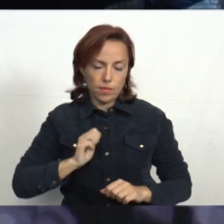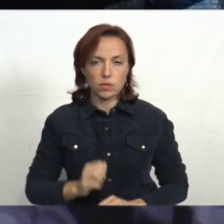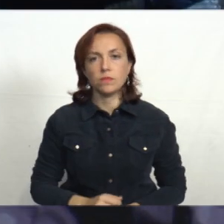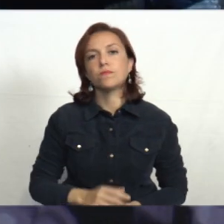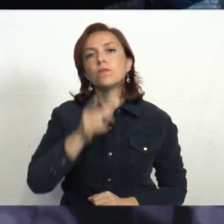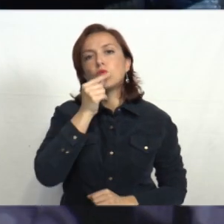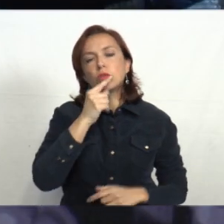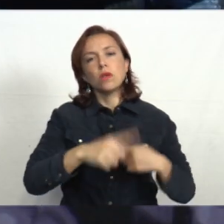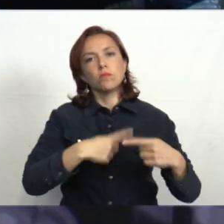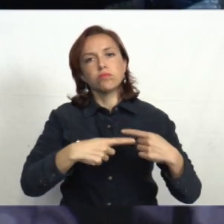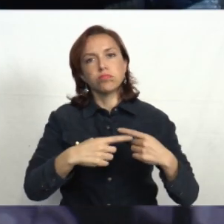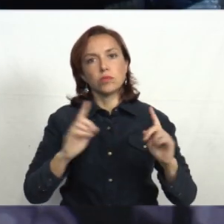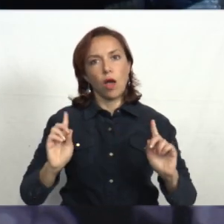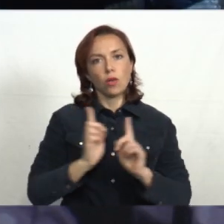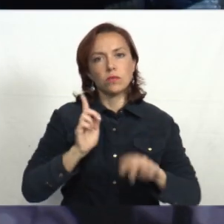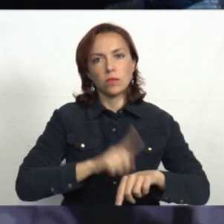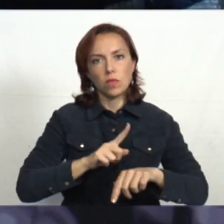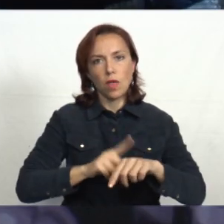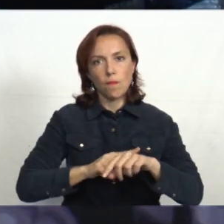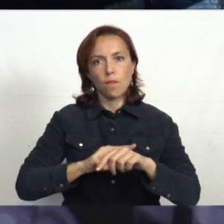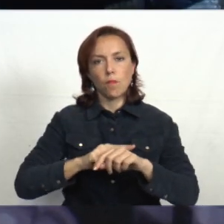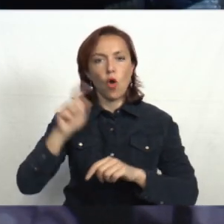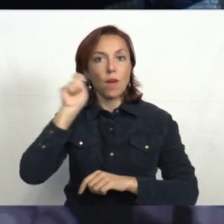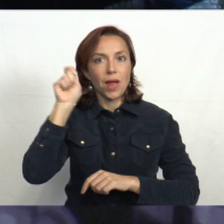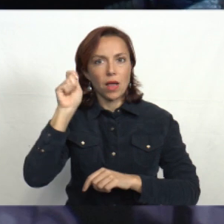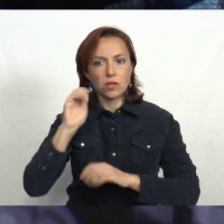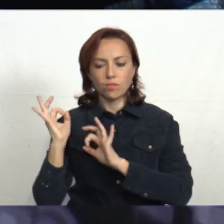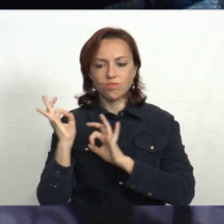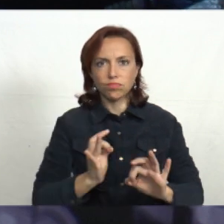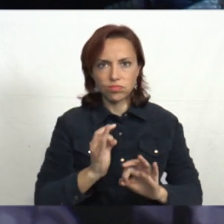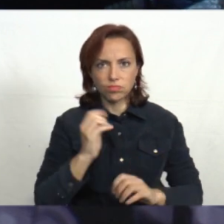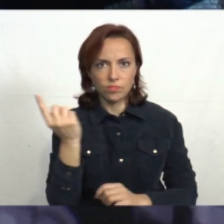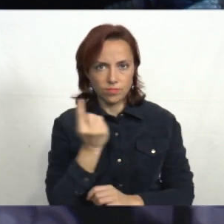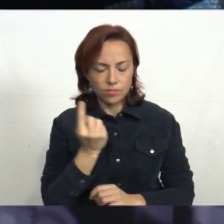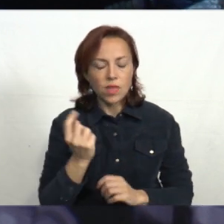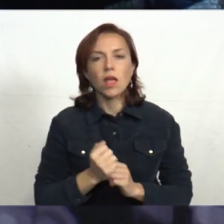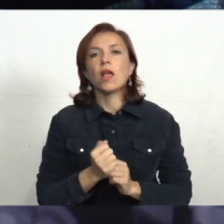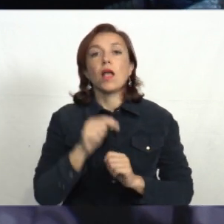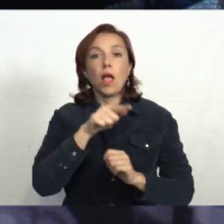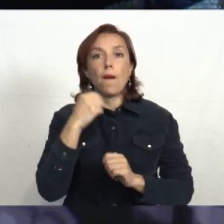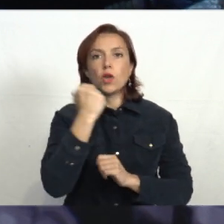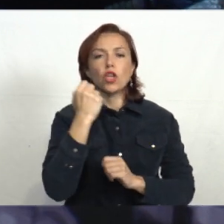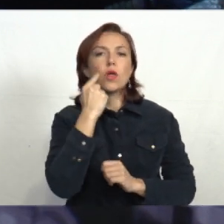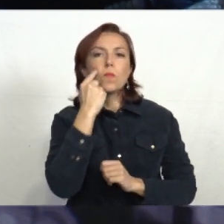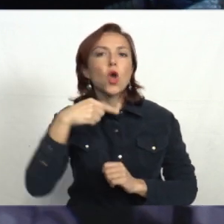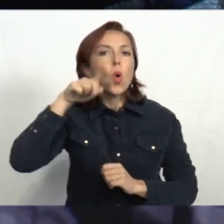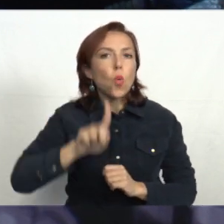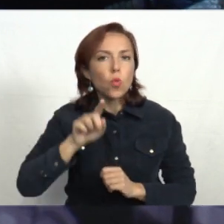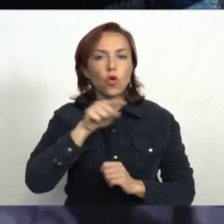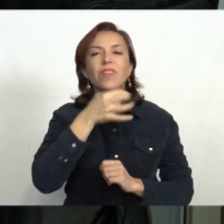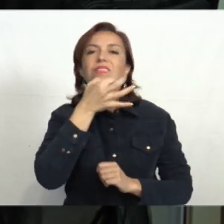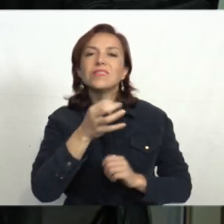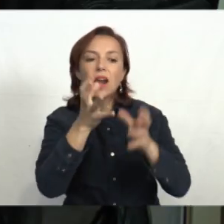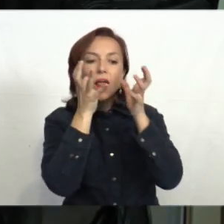Policía continúa superando los tiempos de respuesta ante las emergencias en proceso de prioridad 1, es decir, las que tienen riesgo de vida de las personas.